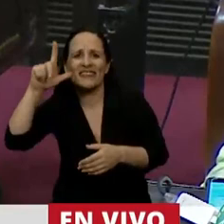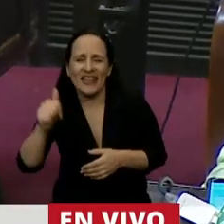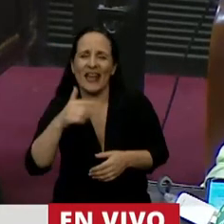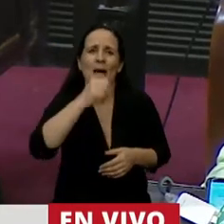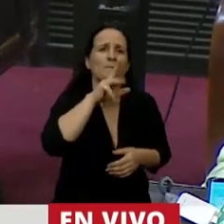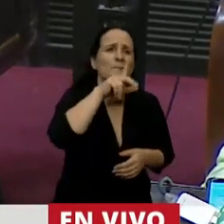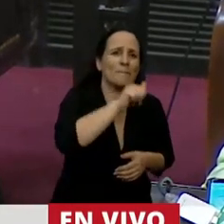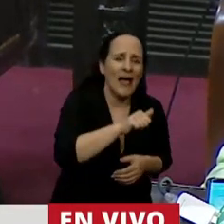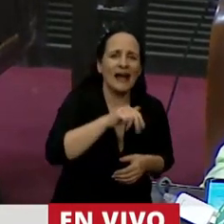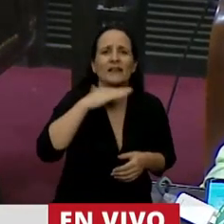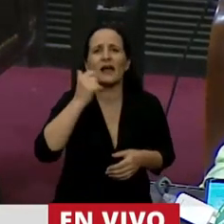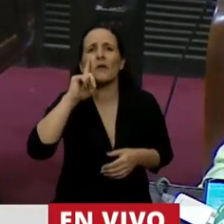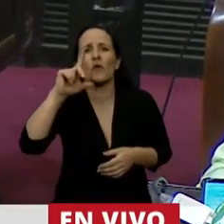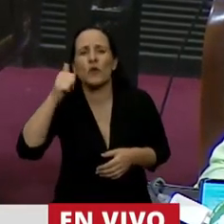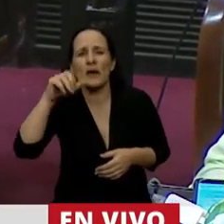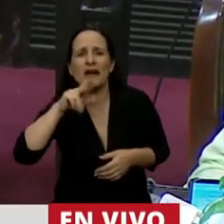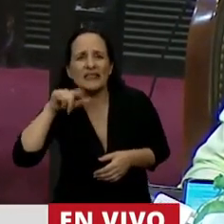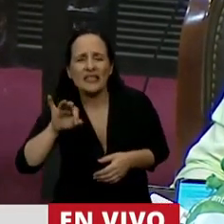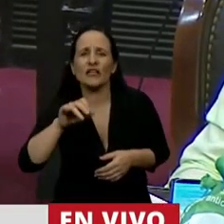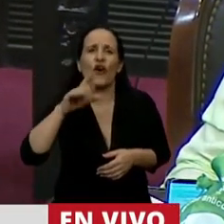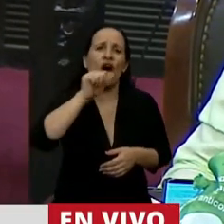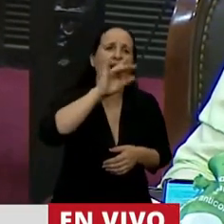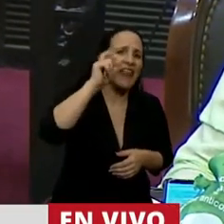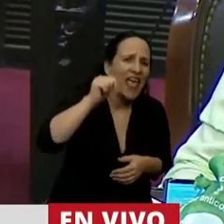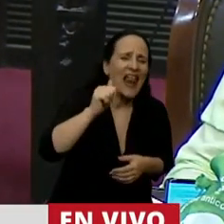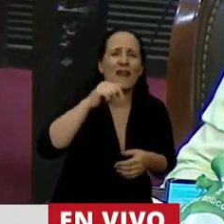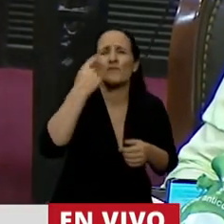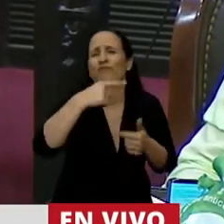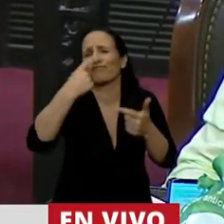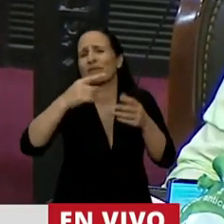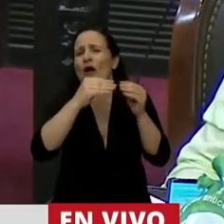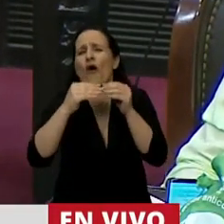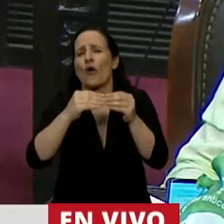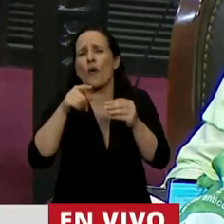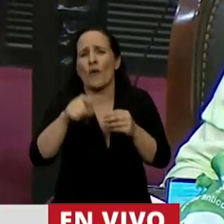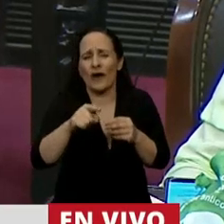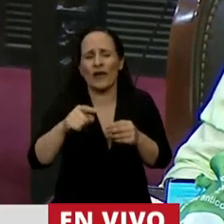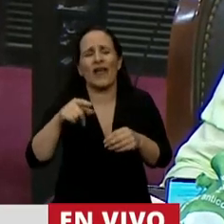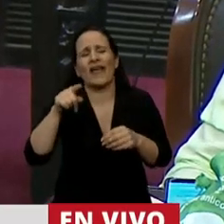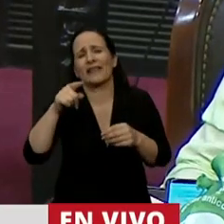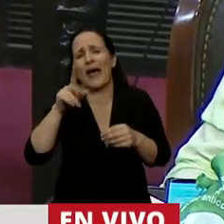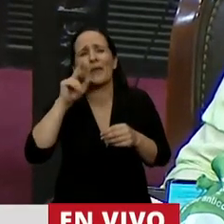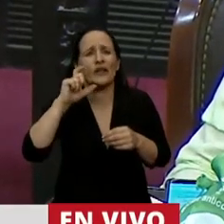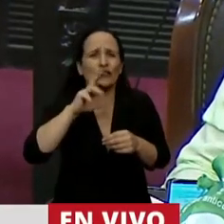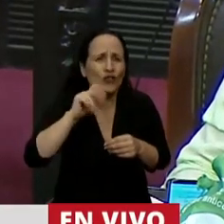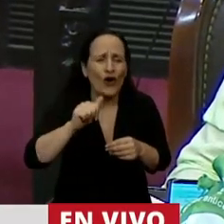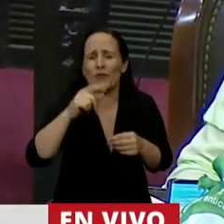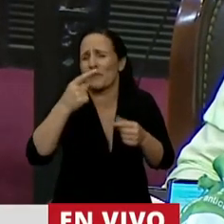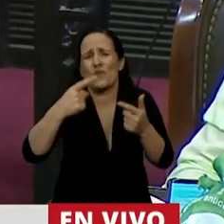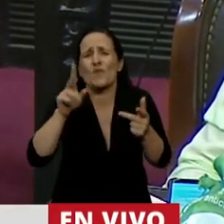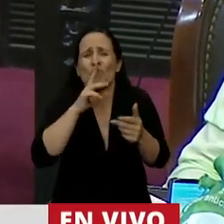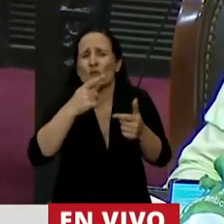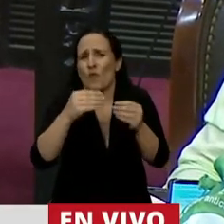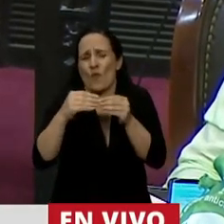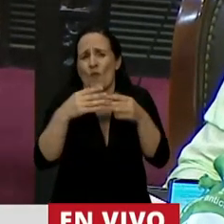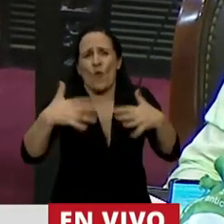Lanís, de Julia Martino, de Adela Segarra y de un montón de otras compañeras como Jenny Durán, como Victoria Tesoriero y un montón